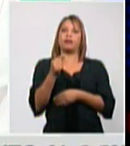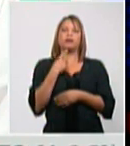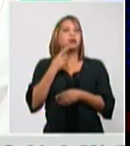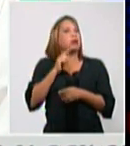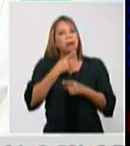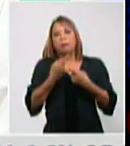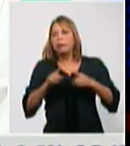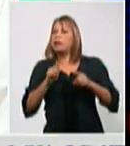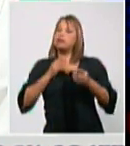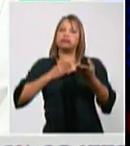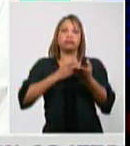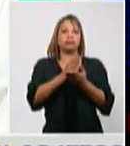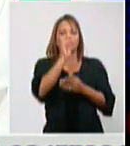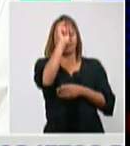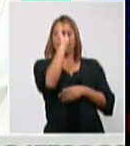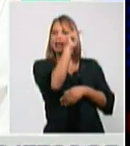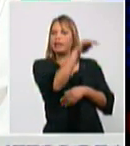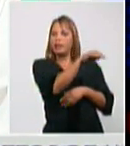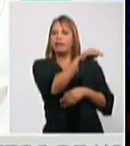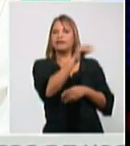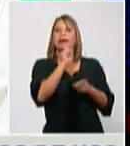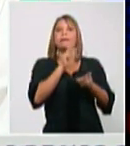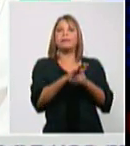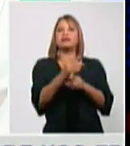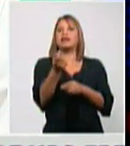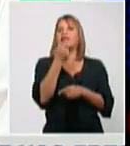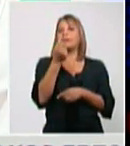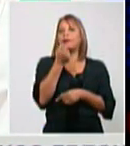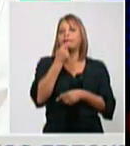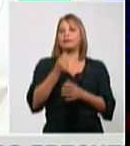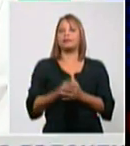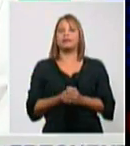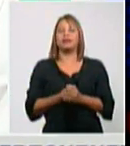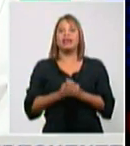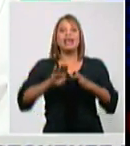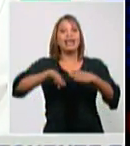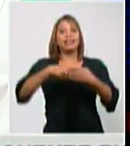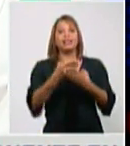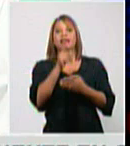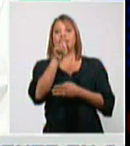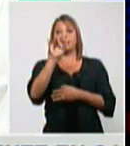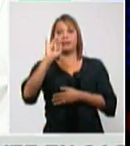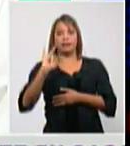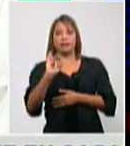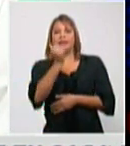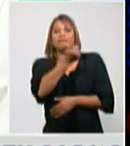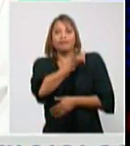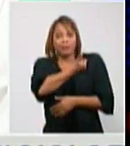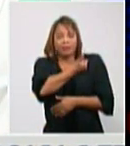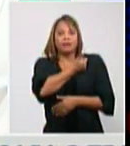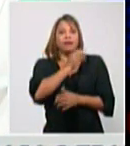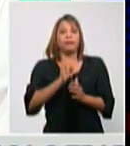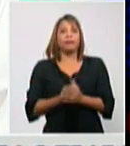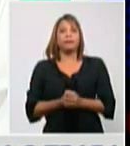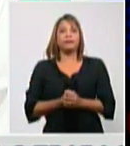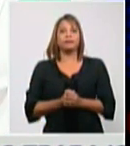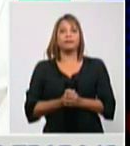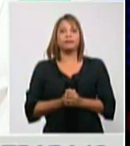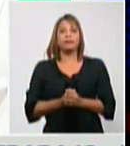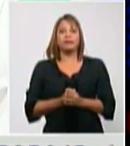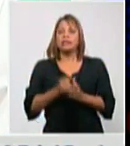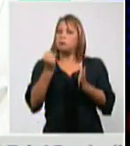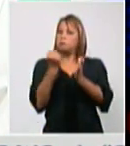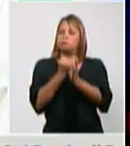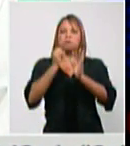comienza con su tratamiento. Ya el día 17 de diciembre, pues, se confirma